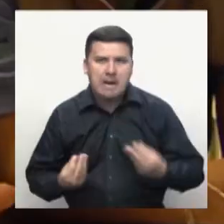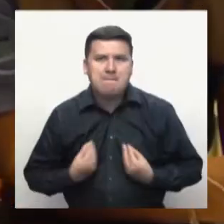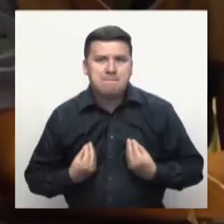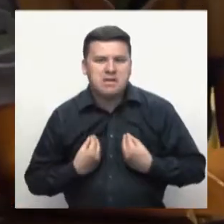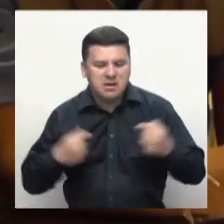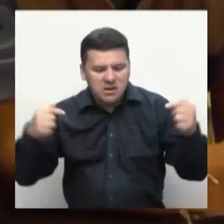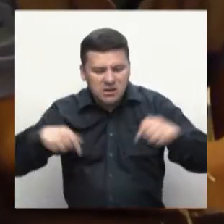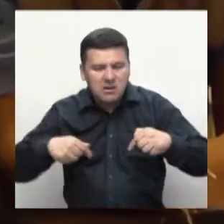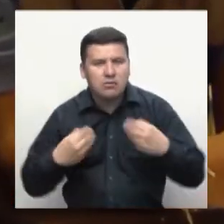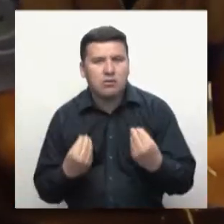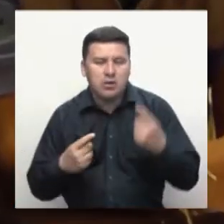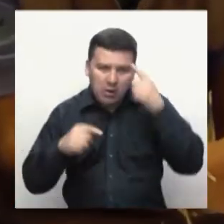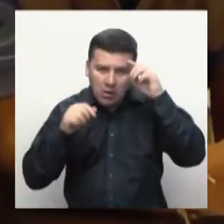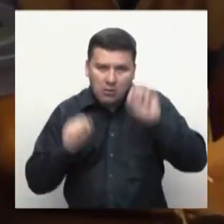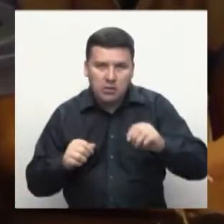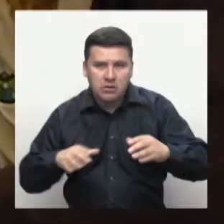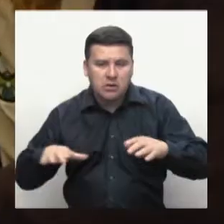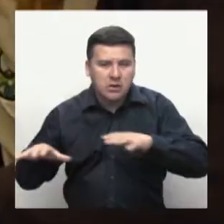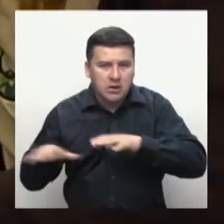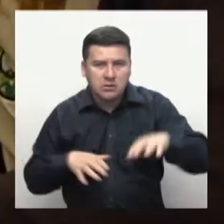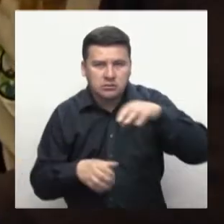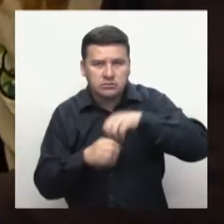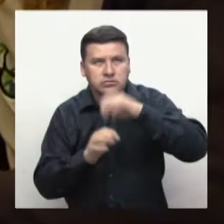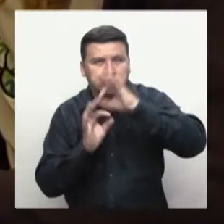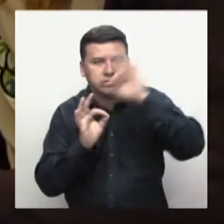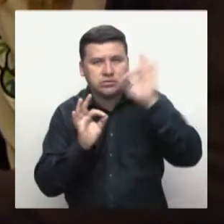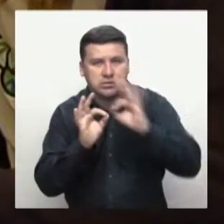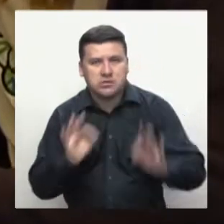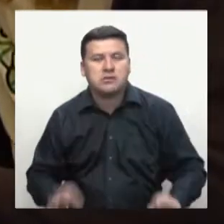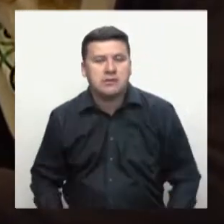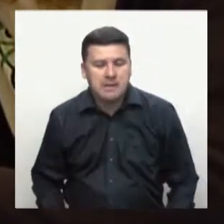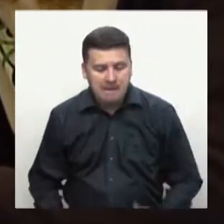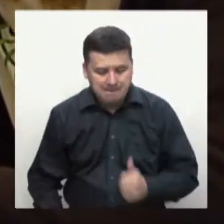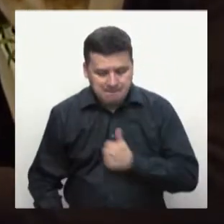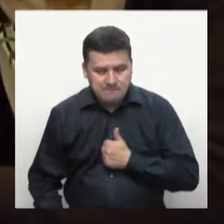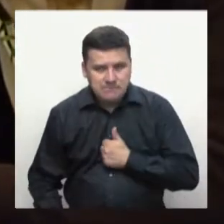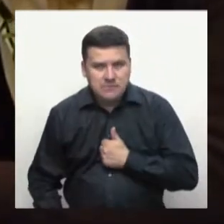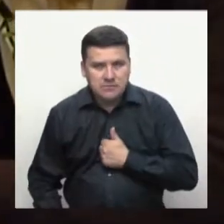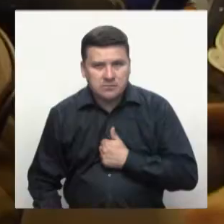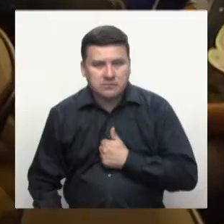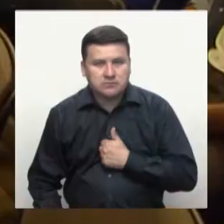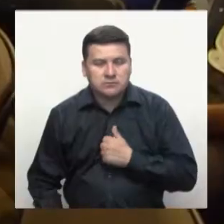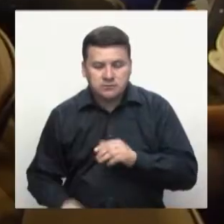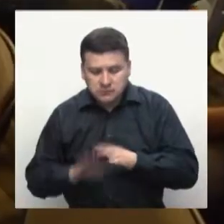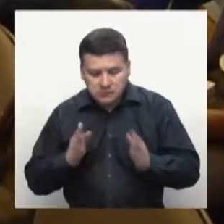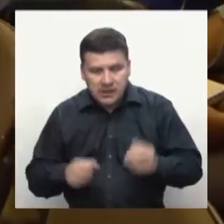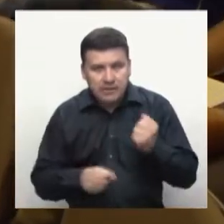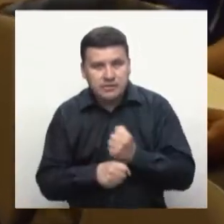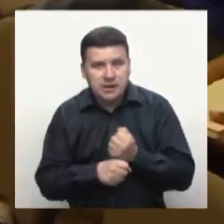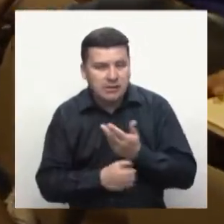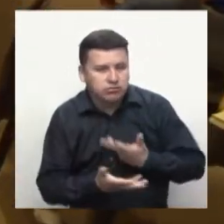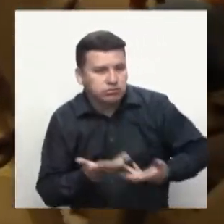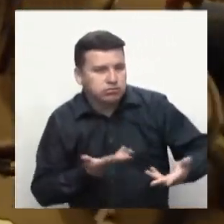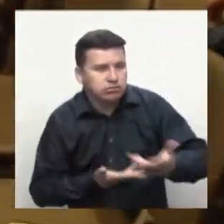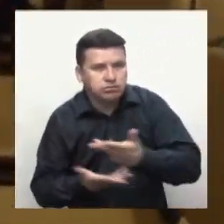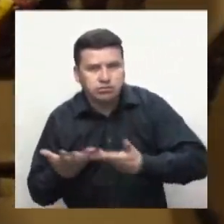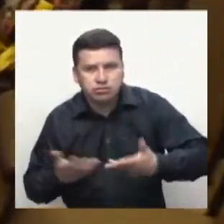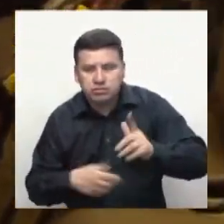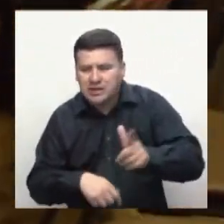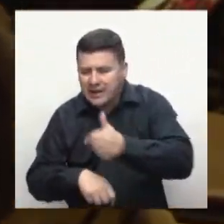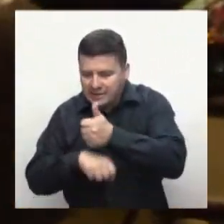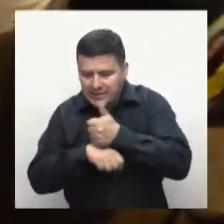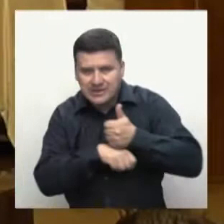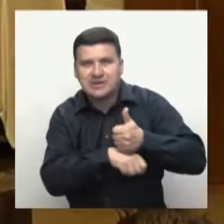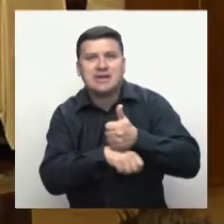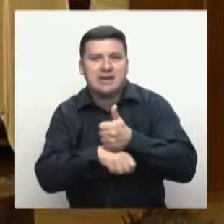poder luego ejecutar en sus regionales. Y asimismo las elecciones y las mesas de trabajo con los directivos terminan poniéndole el sello a un